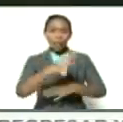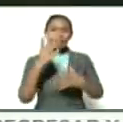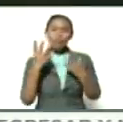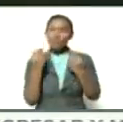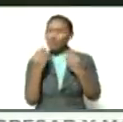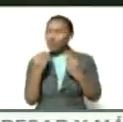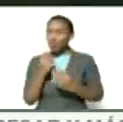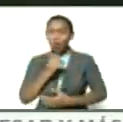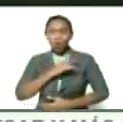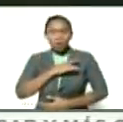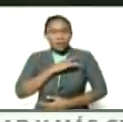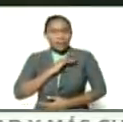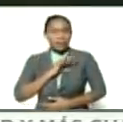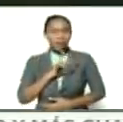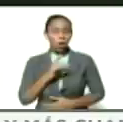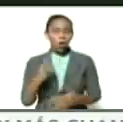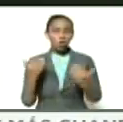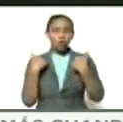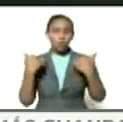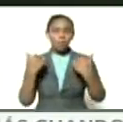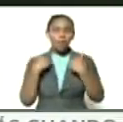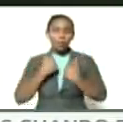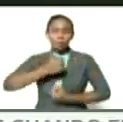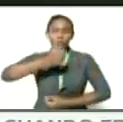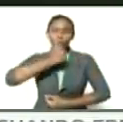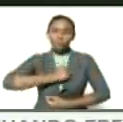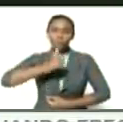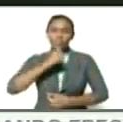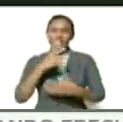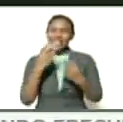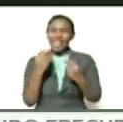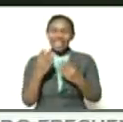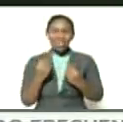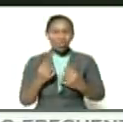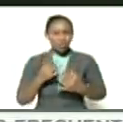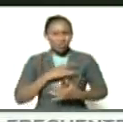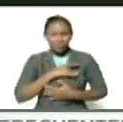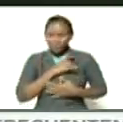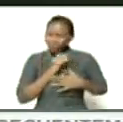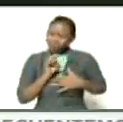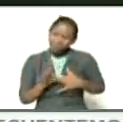dolor y sufrimiento tanto desgarramiento